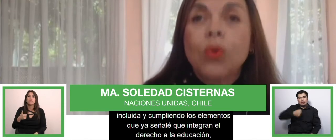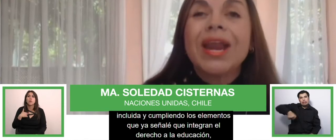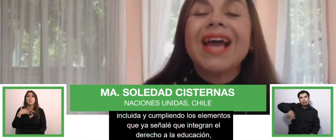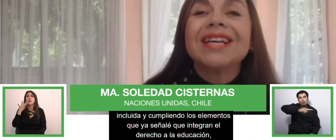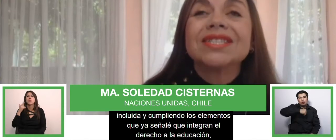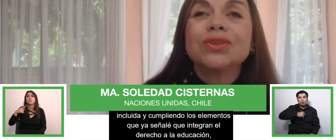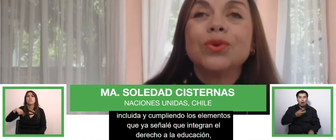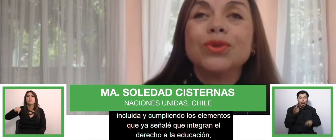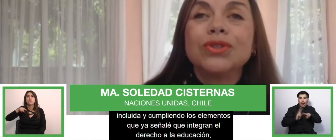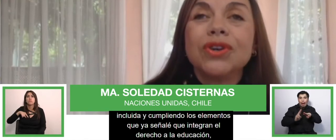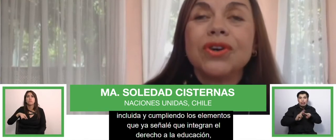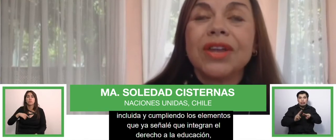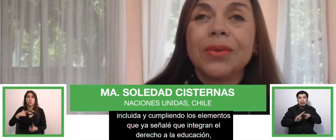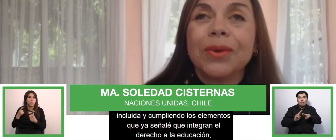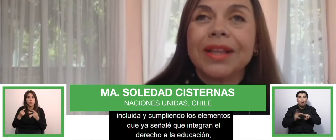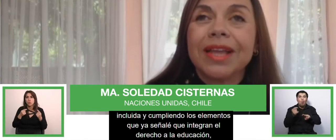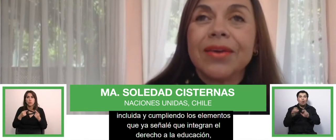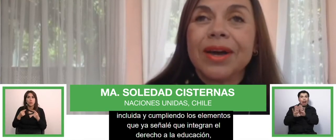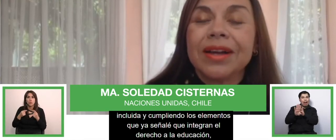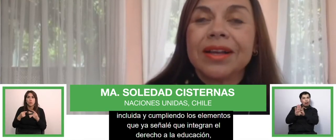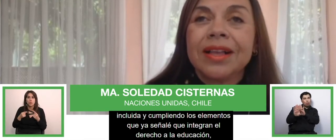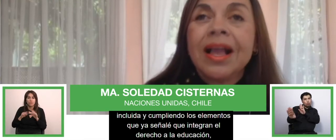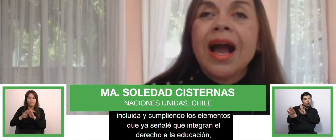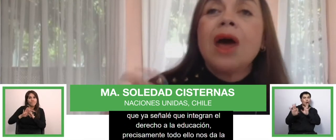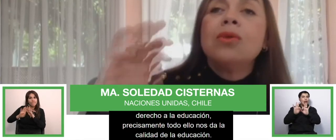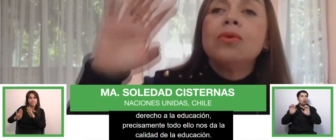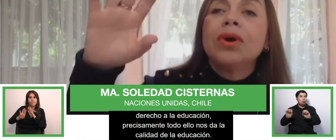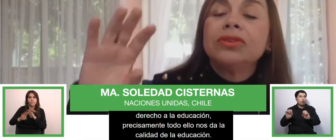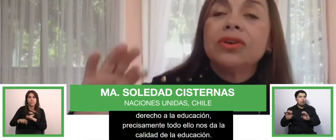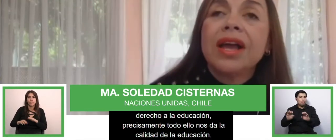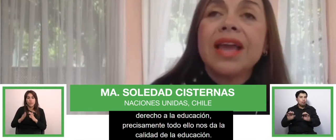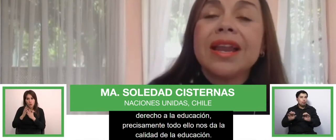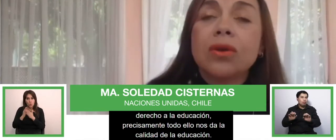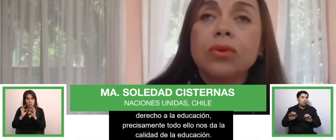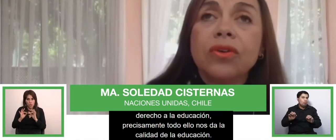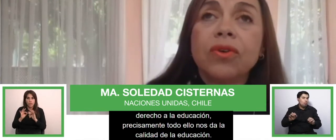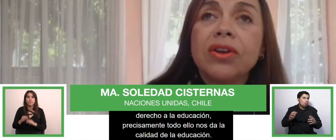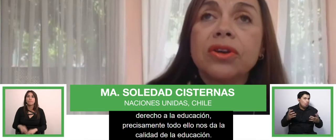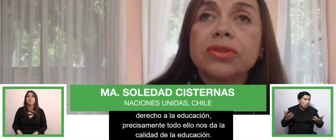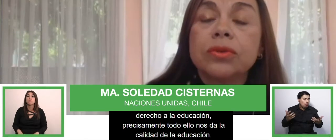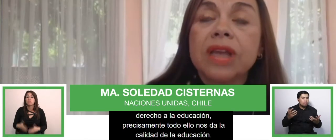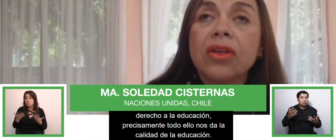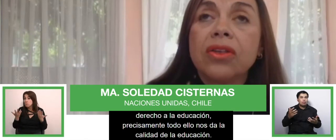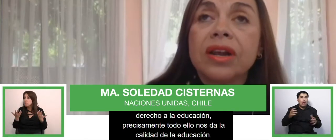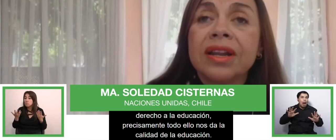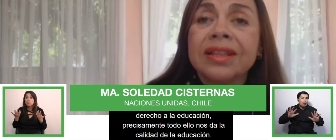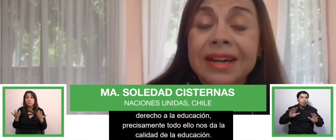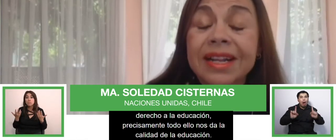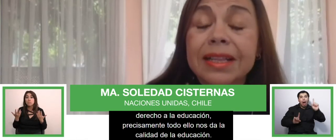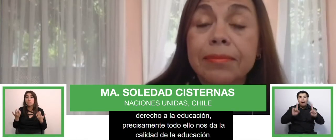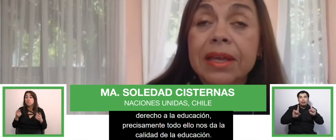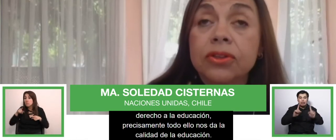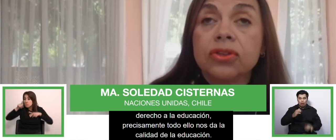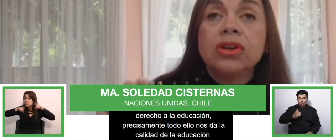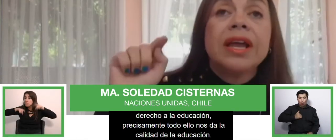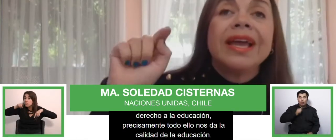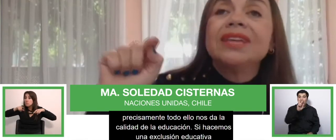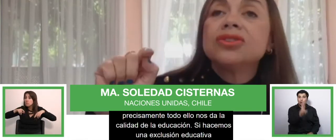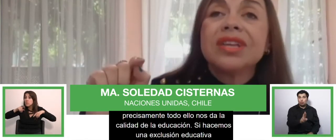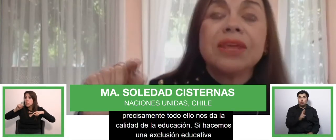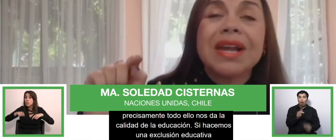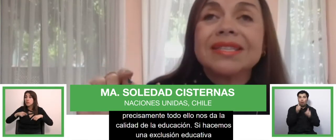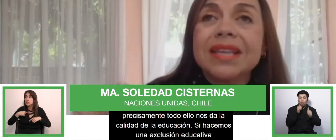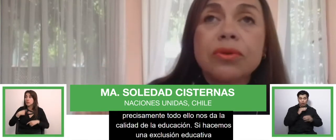una exclusión educativa, aun cuando haya en algunos buenos resultados de rendimiento,